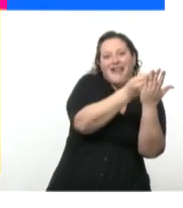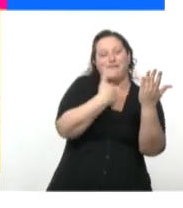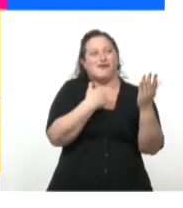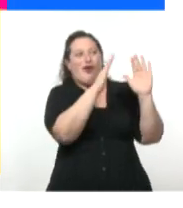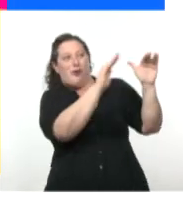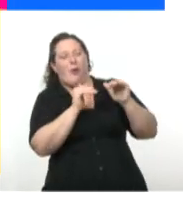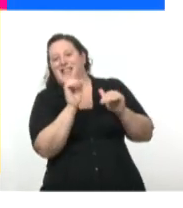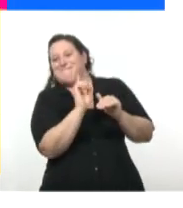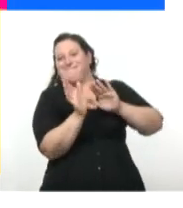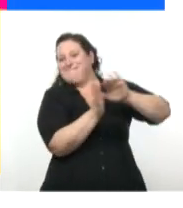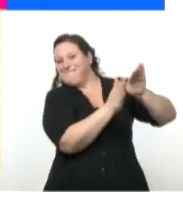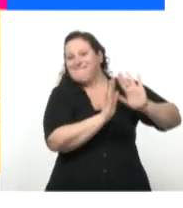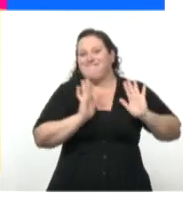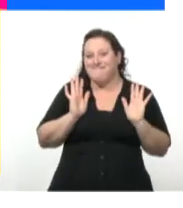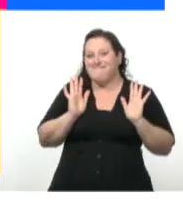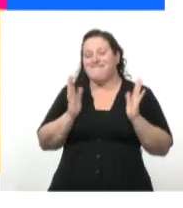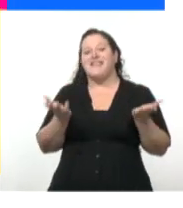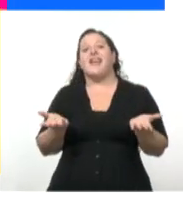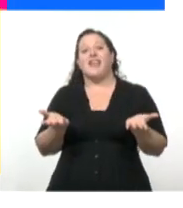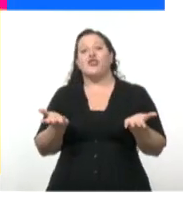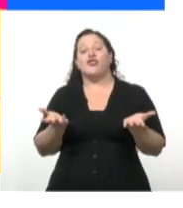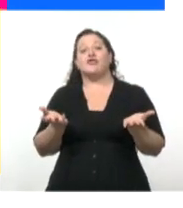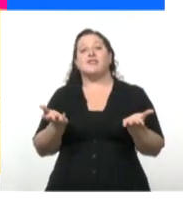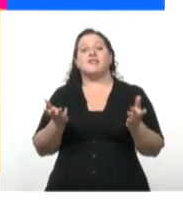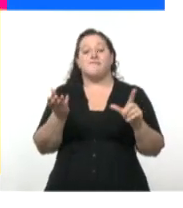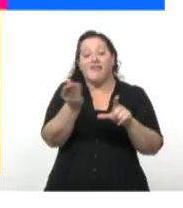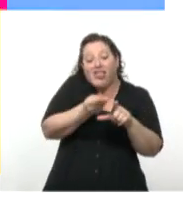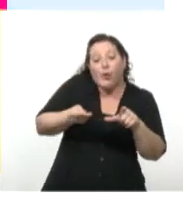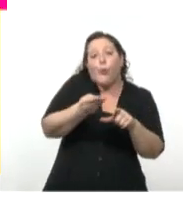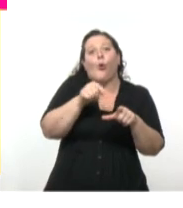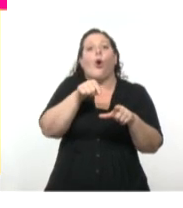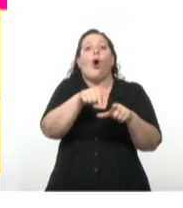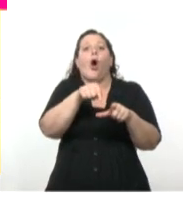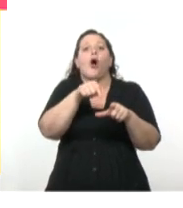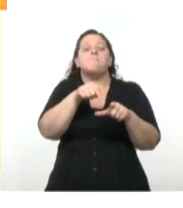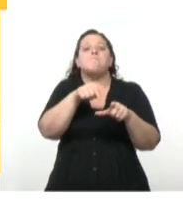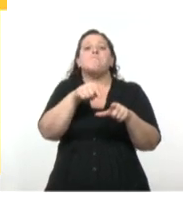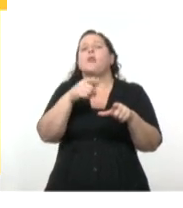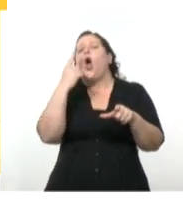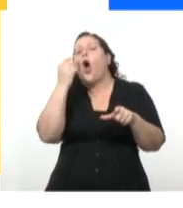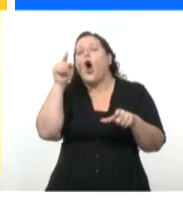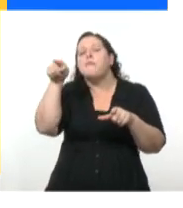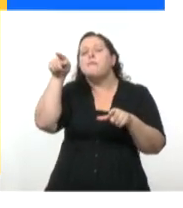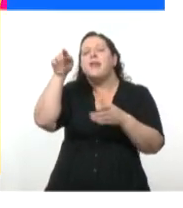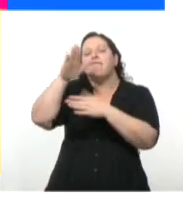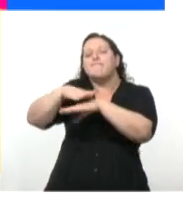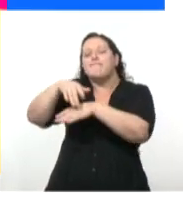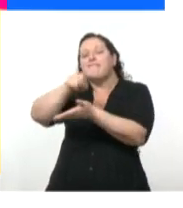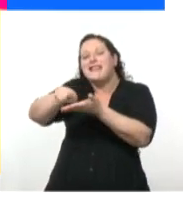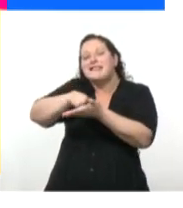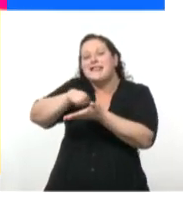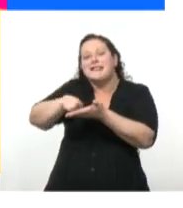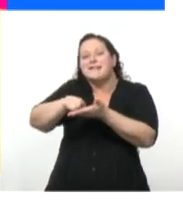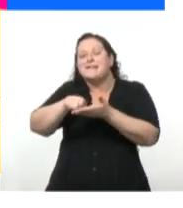Y como no se transparentaba el papel que iba a tener el guionista para el futuro de la